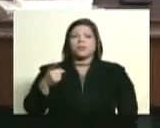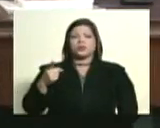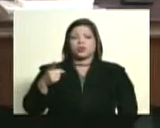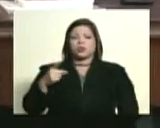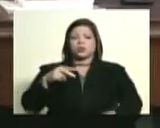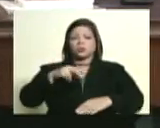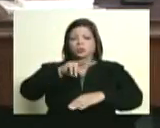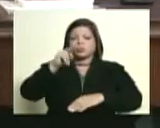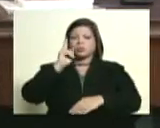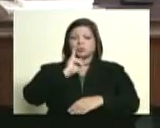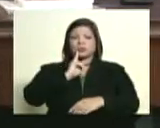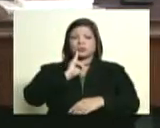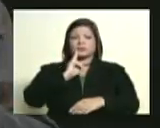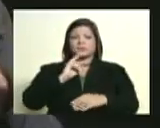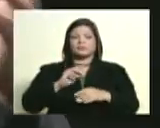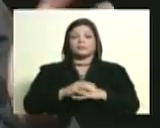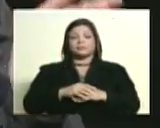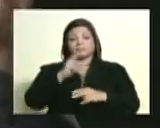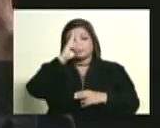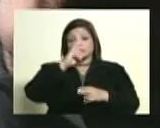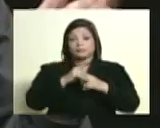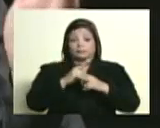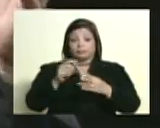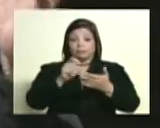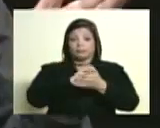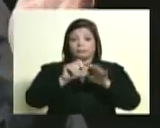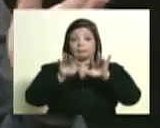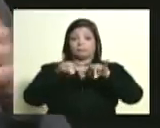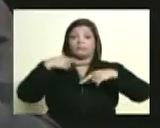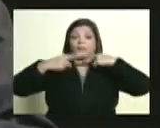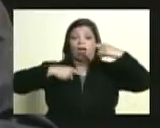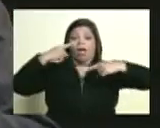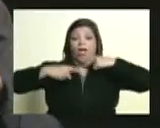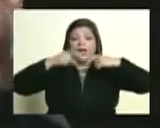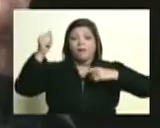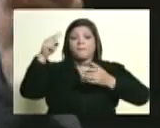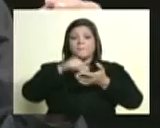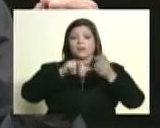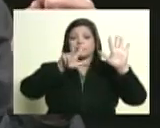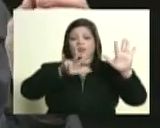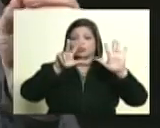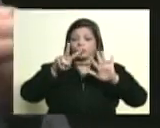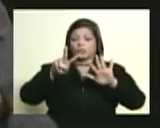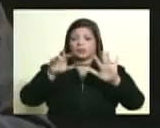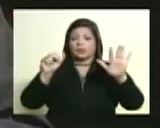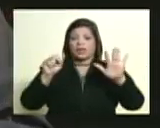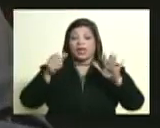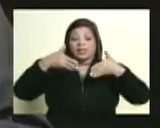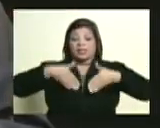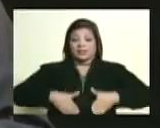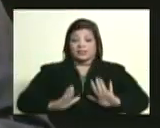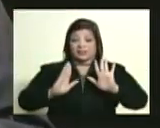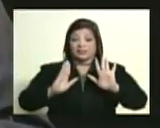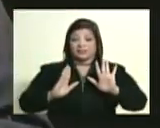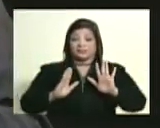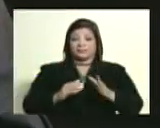Sí. Señor Guerrero dice una cosa muy interesante, en un discurso que da en 1983 con el Bicentenario del Natalicio,